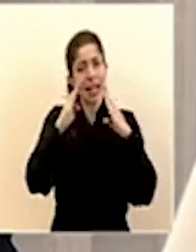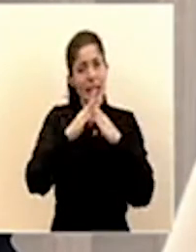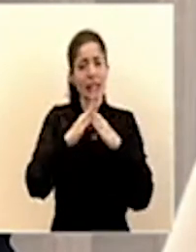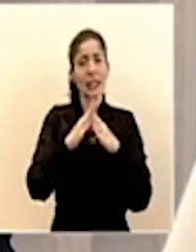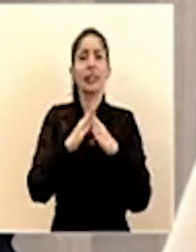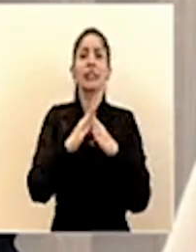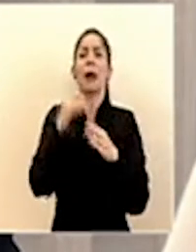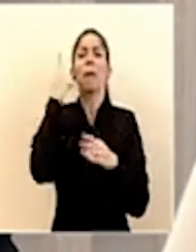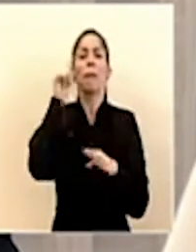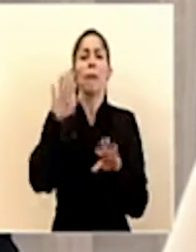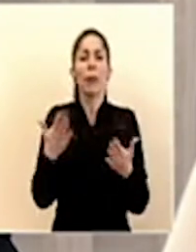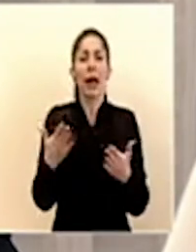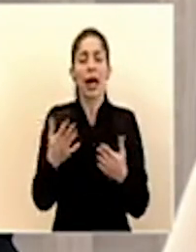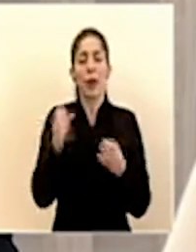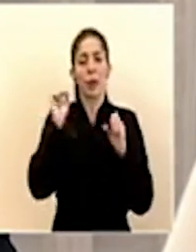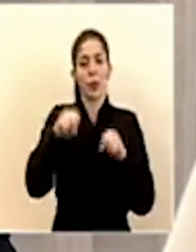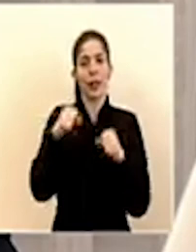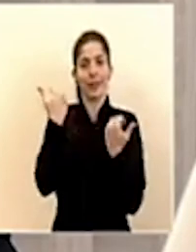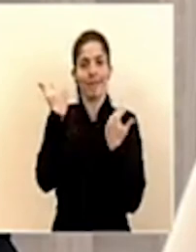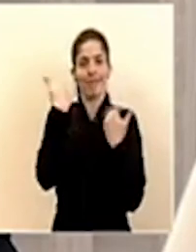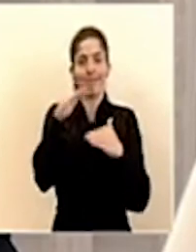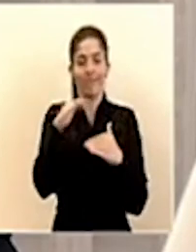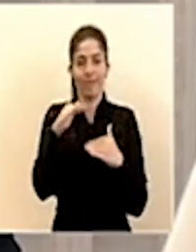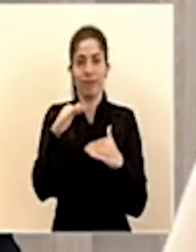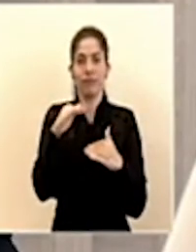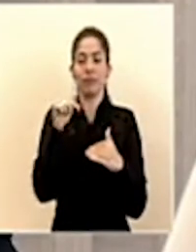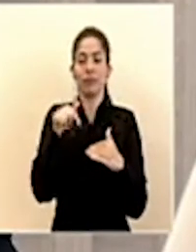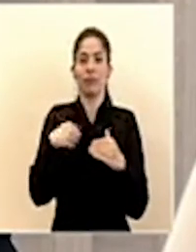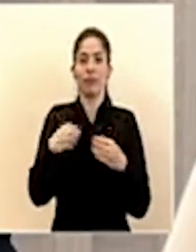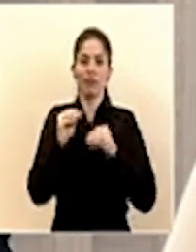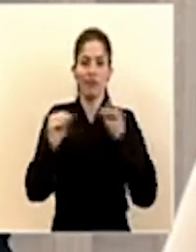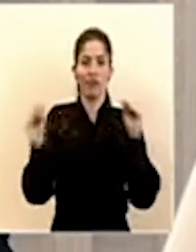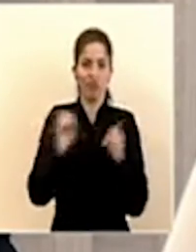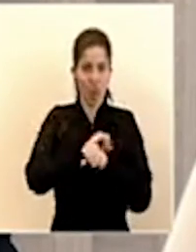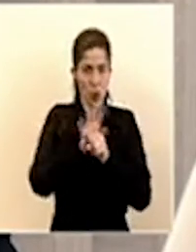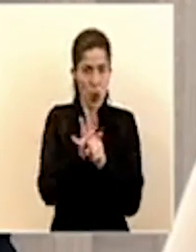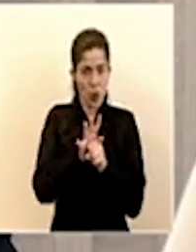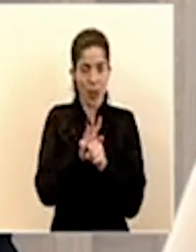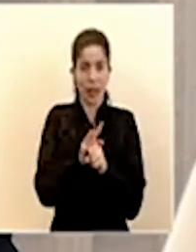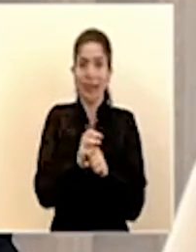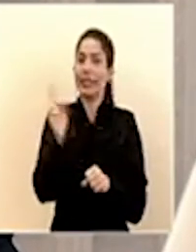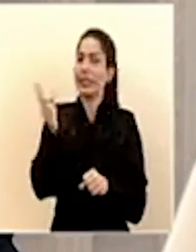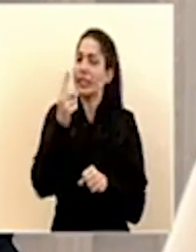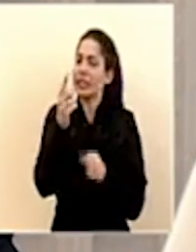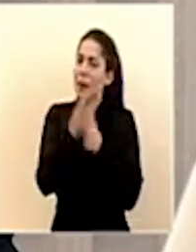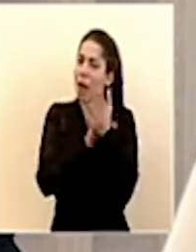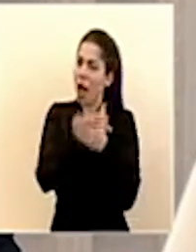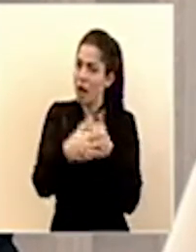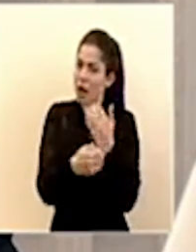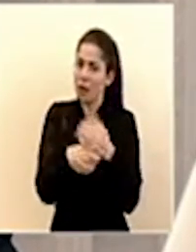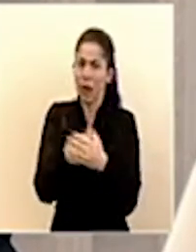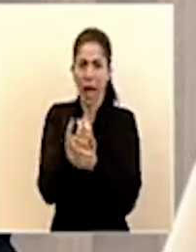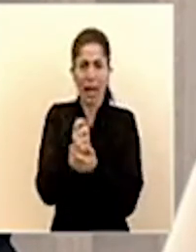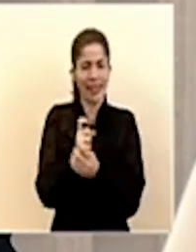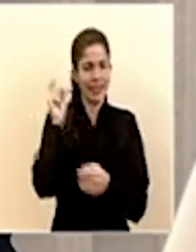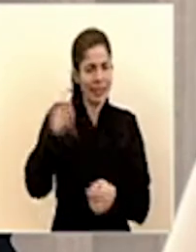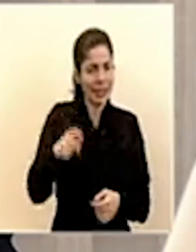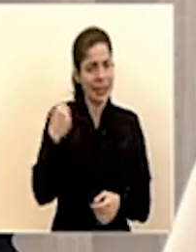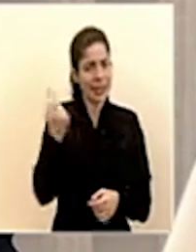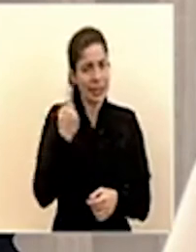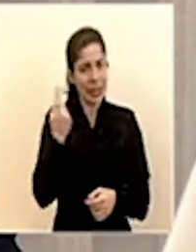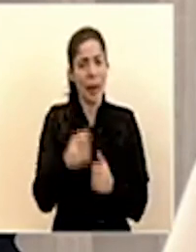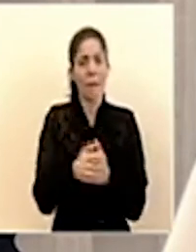para limitar lo que es el COVID-19 siempre lavarse las manos siempre seguir el